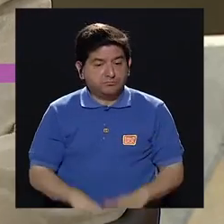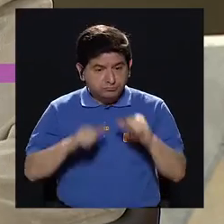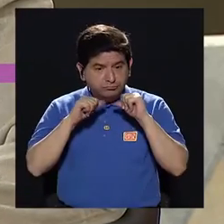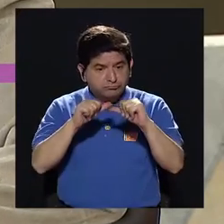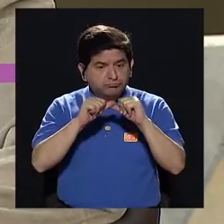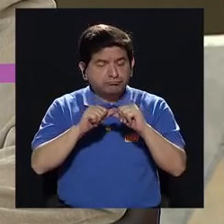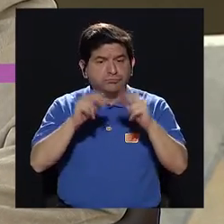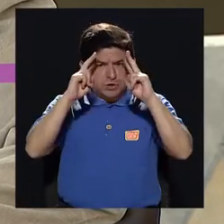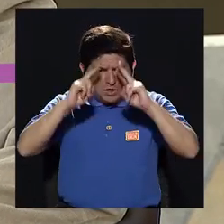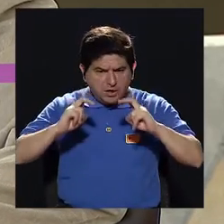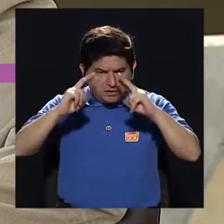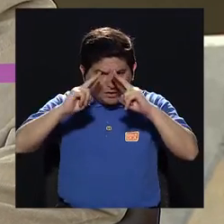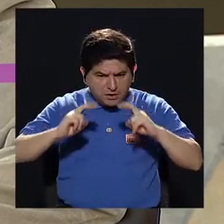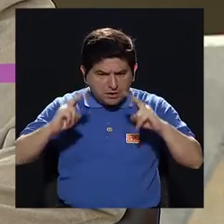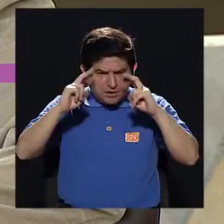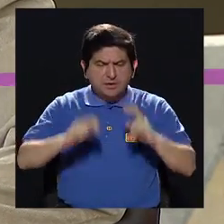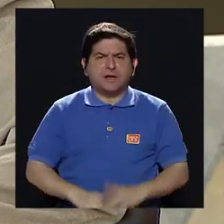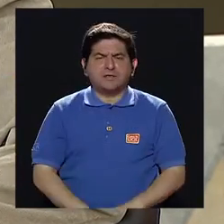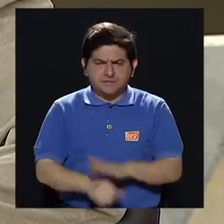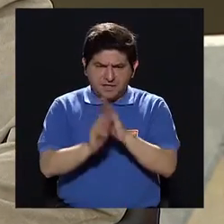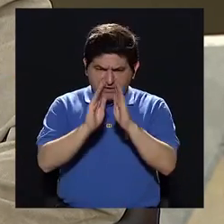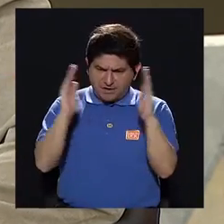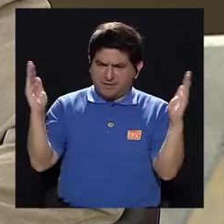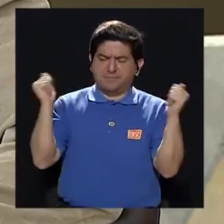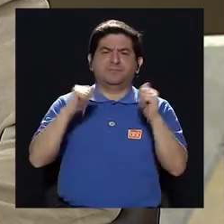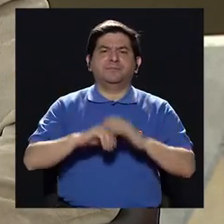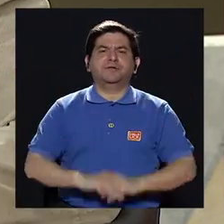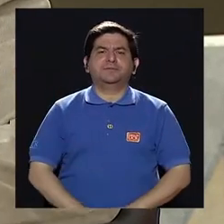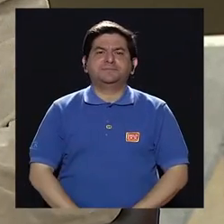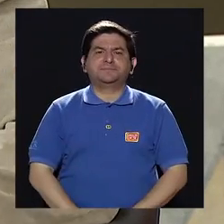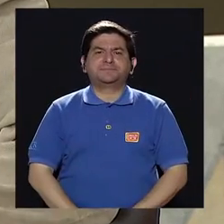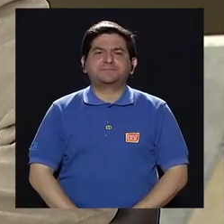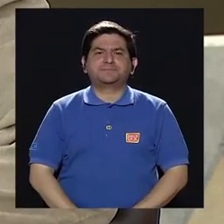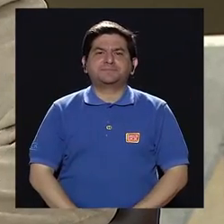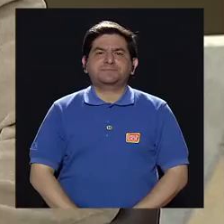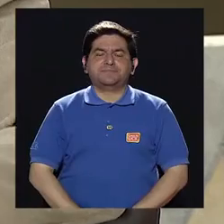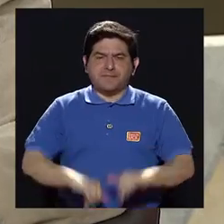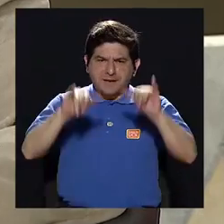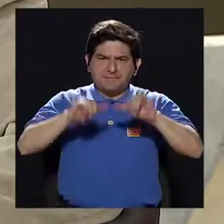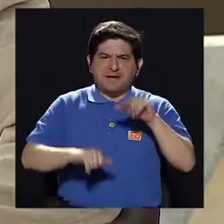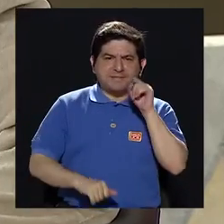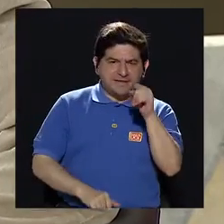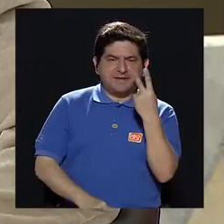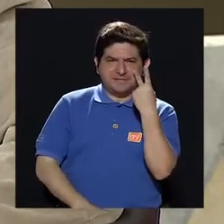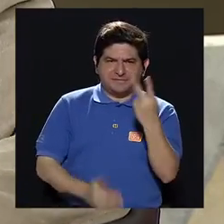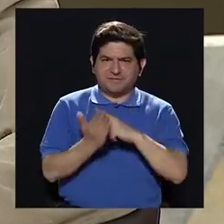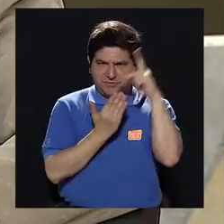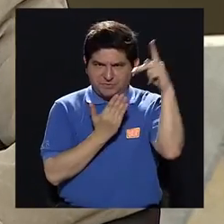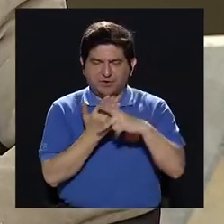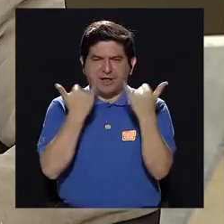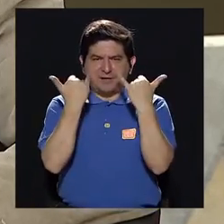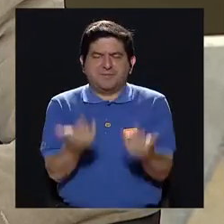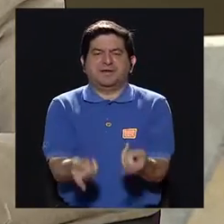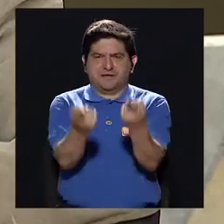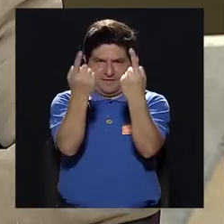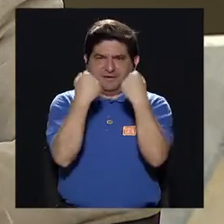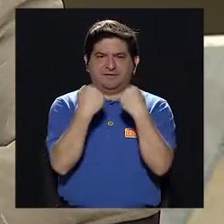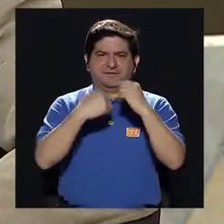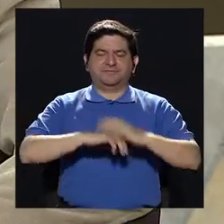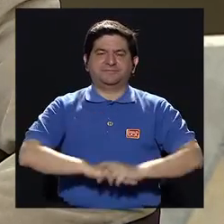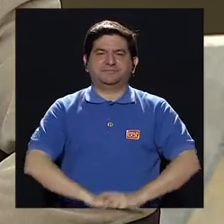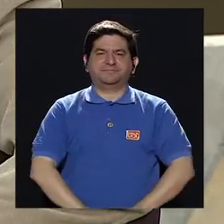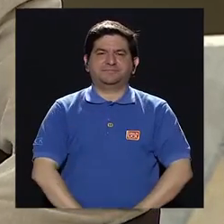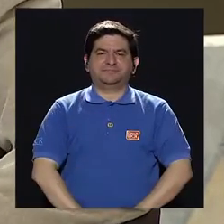vamos a seguirlo, pues abordando de manera más amplia. Así es que, pues, quédense con nosotros y ya